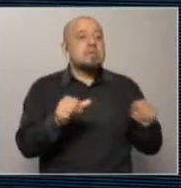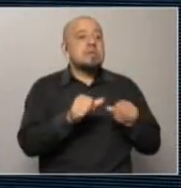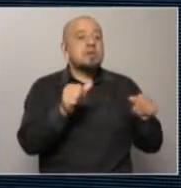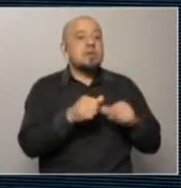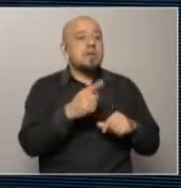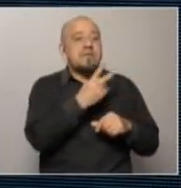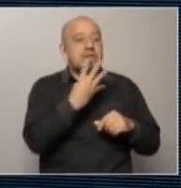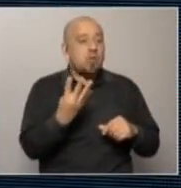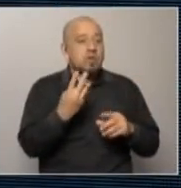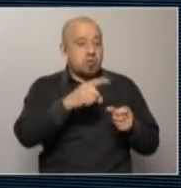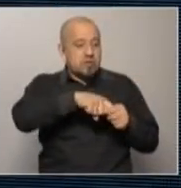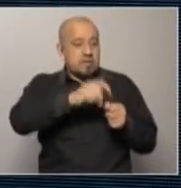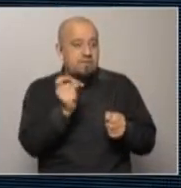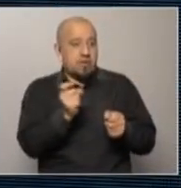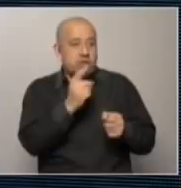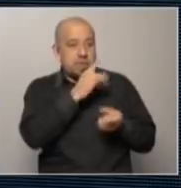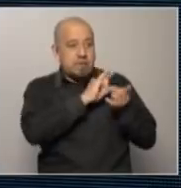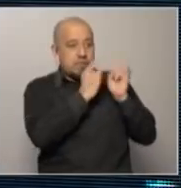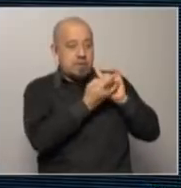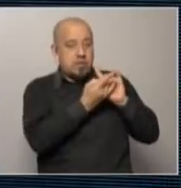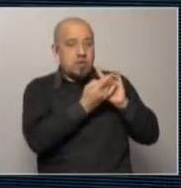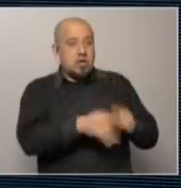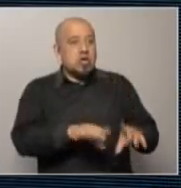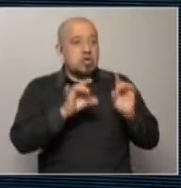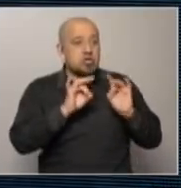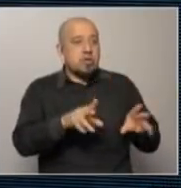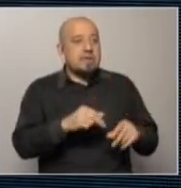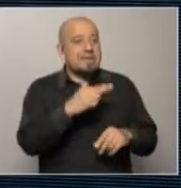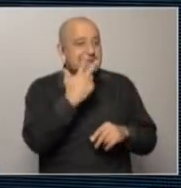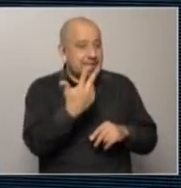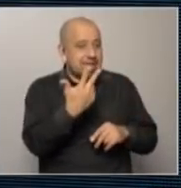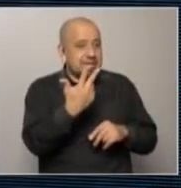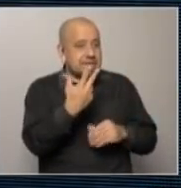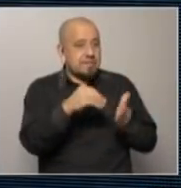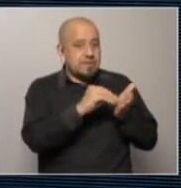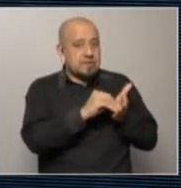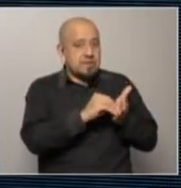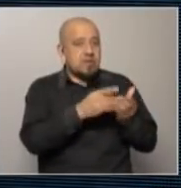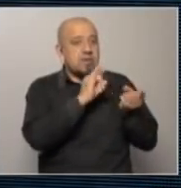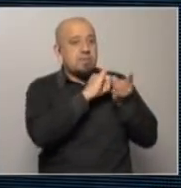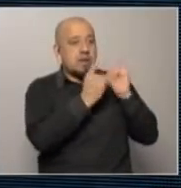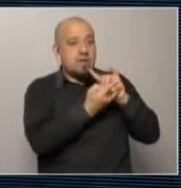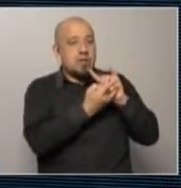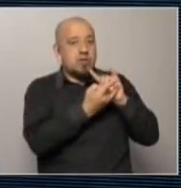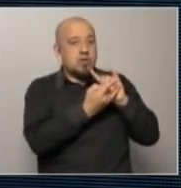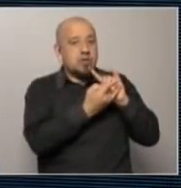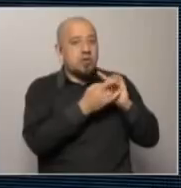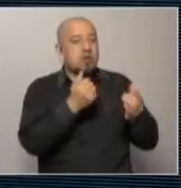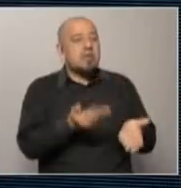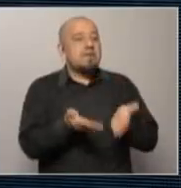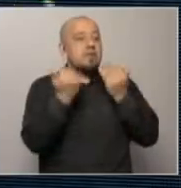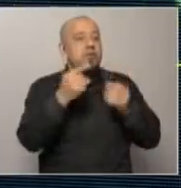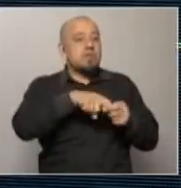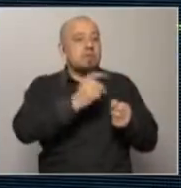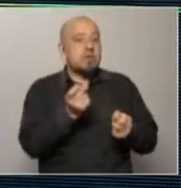24 desafueros en el parlamento solamente tres veces el parlamento levantó los fueros